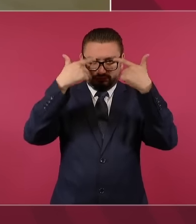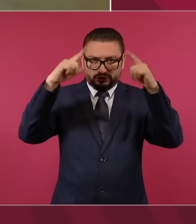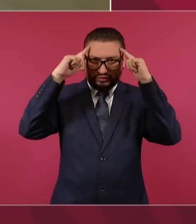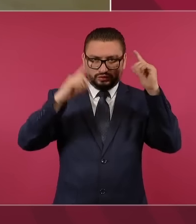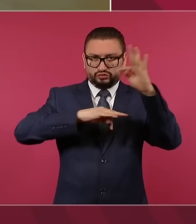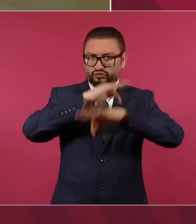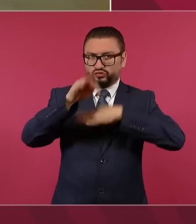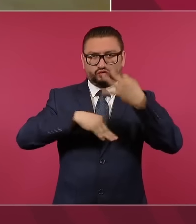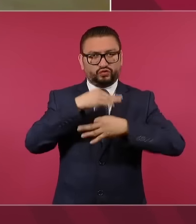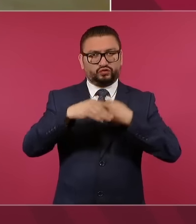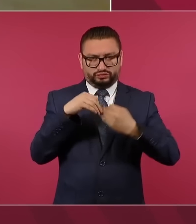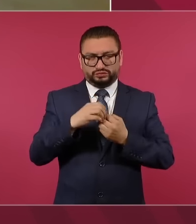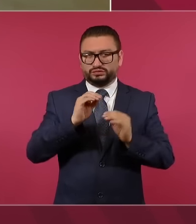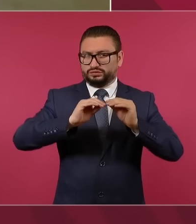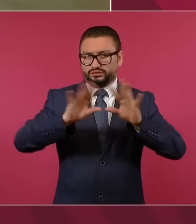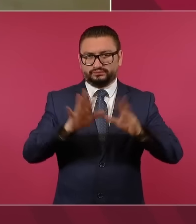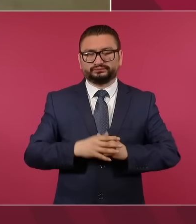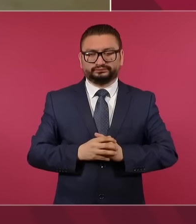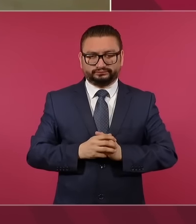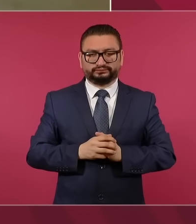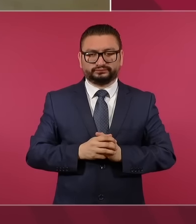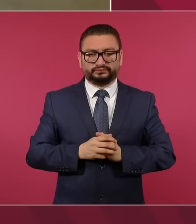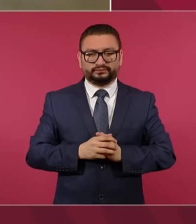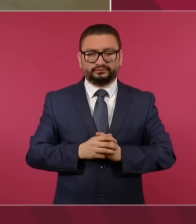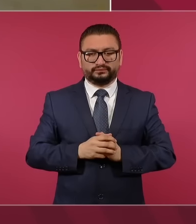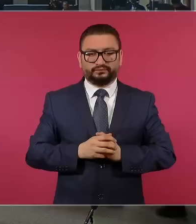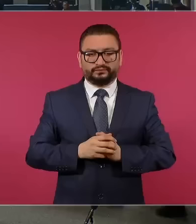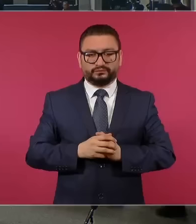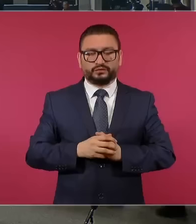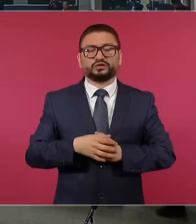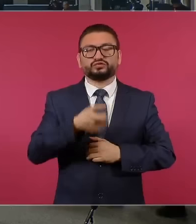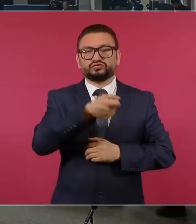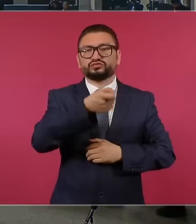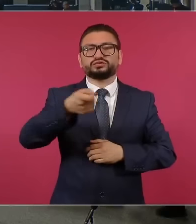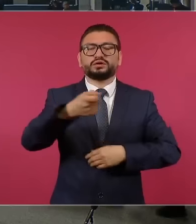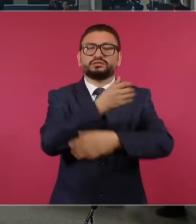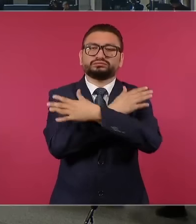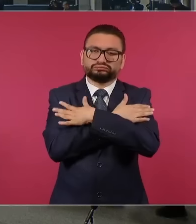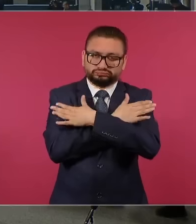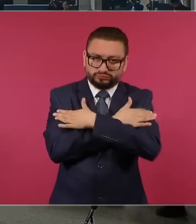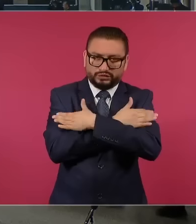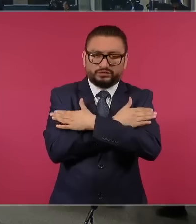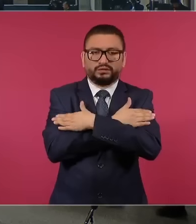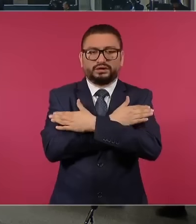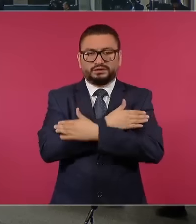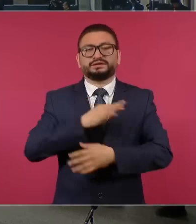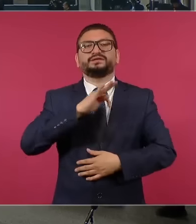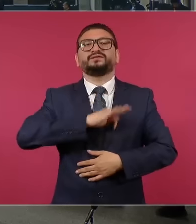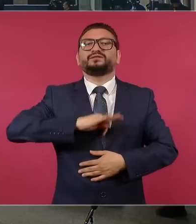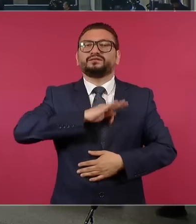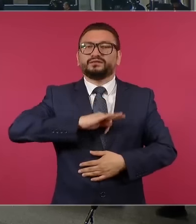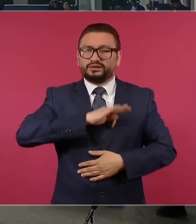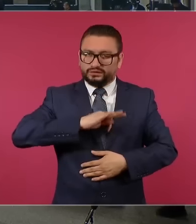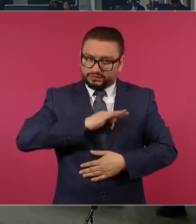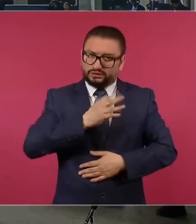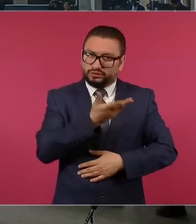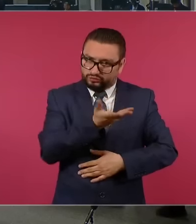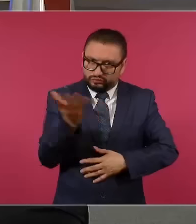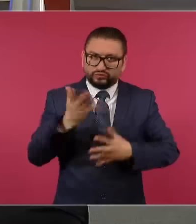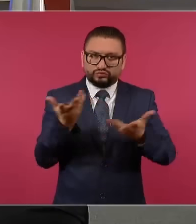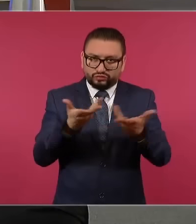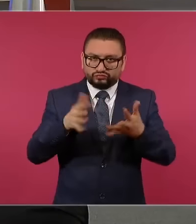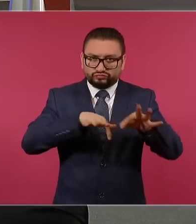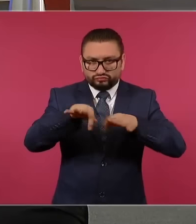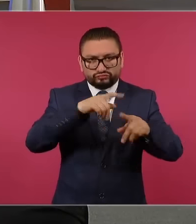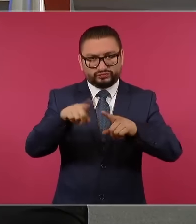todas las dependencias presentes, presidente. Eso. Un saludo, un abrazo y felicidades por todo lo que